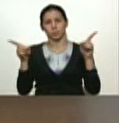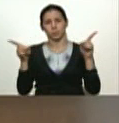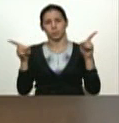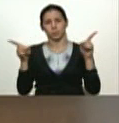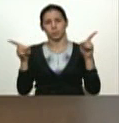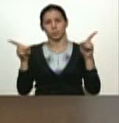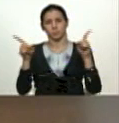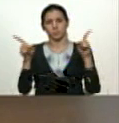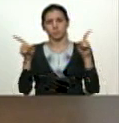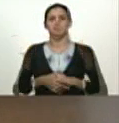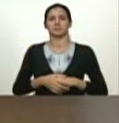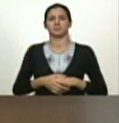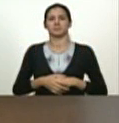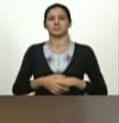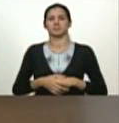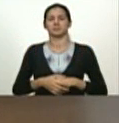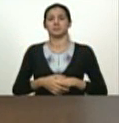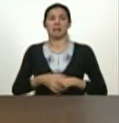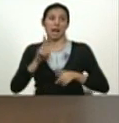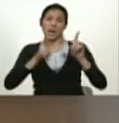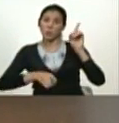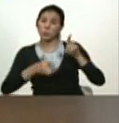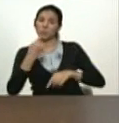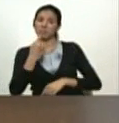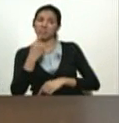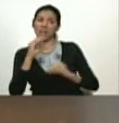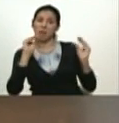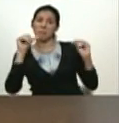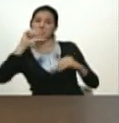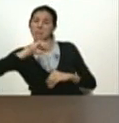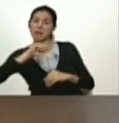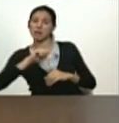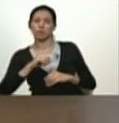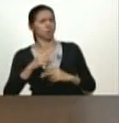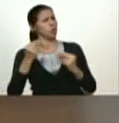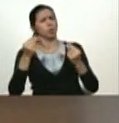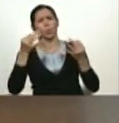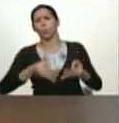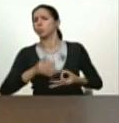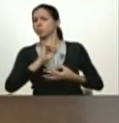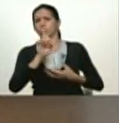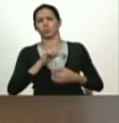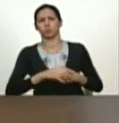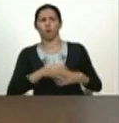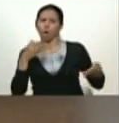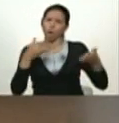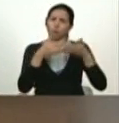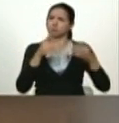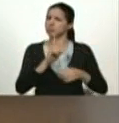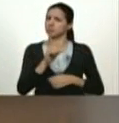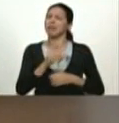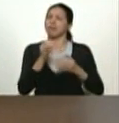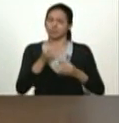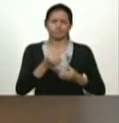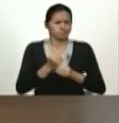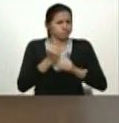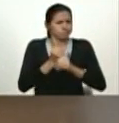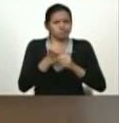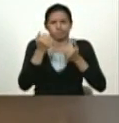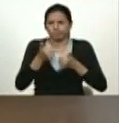son injustas porque el compañero Osorio es un compañero dedicado